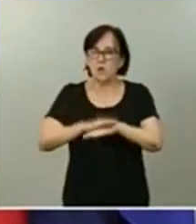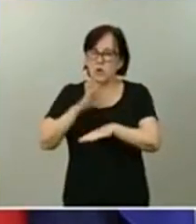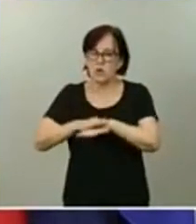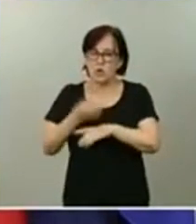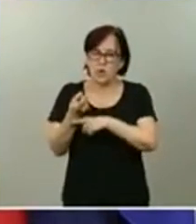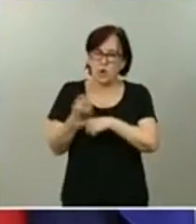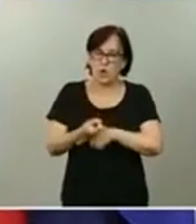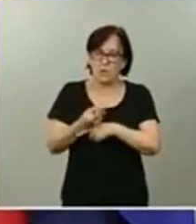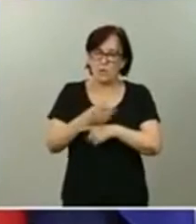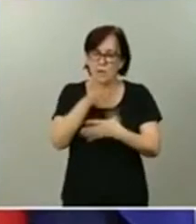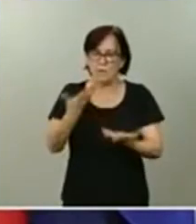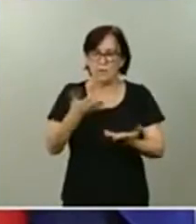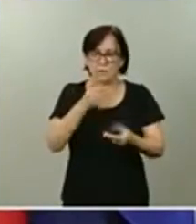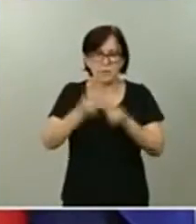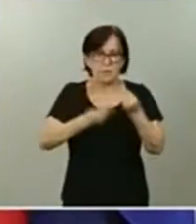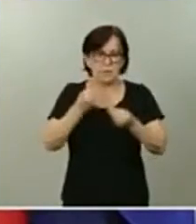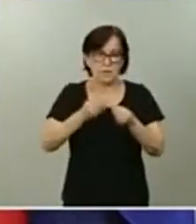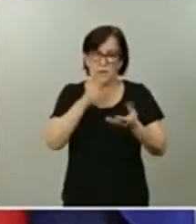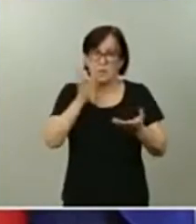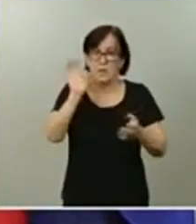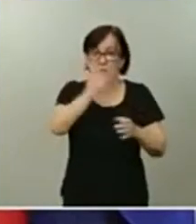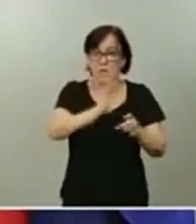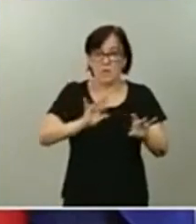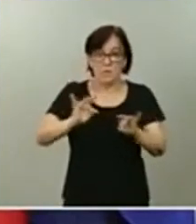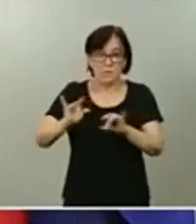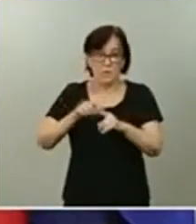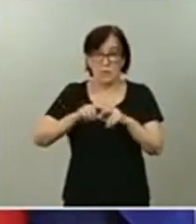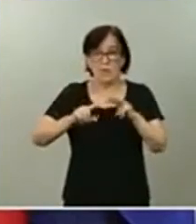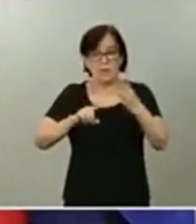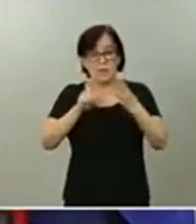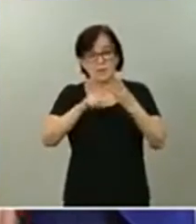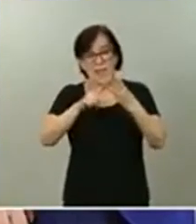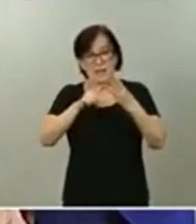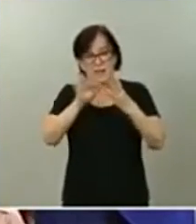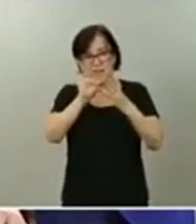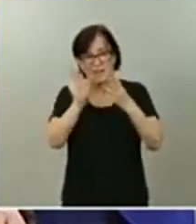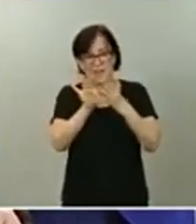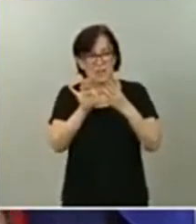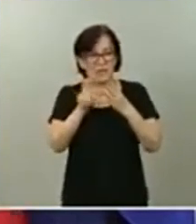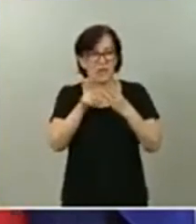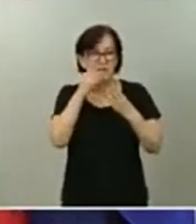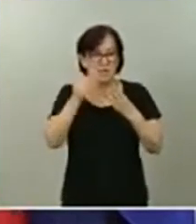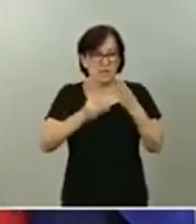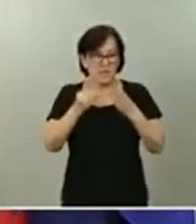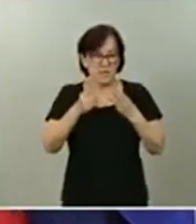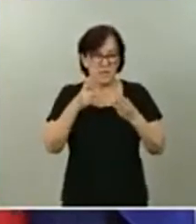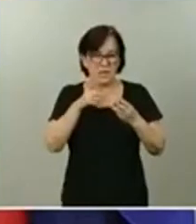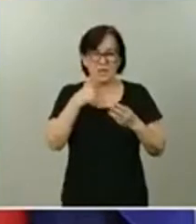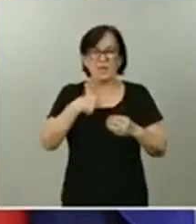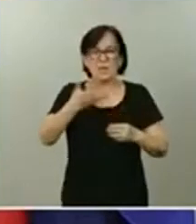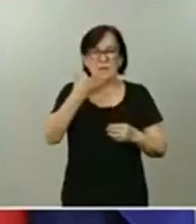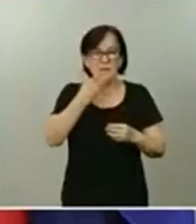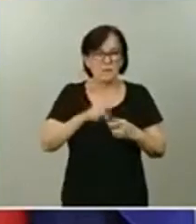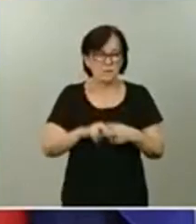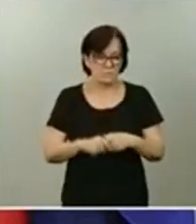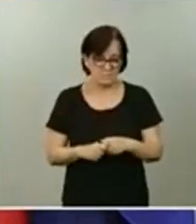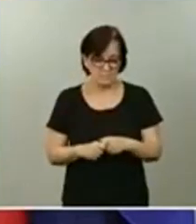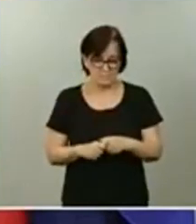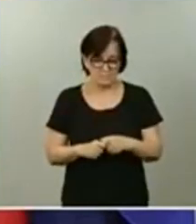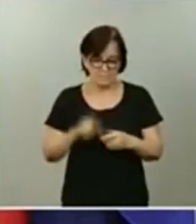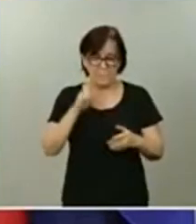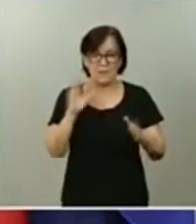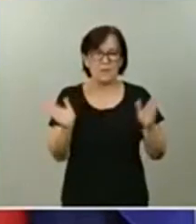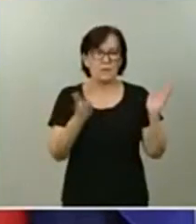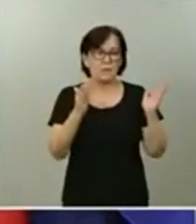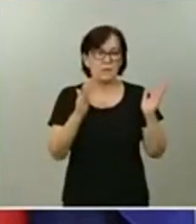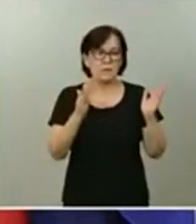concernidos por el virus. Y finalmente está como tercer escalón el instrumento que ya hemos conocido en la fase dura de